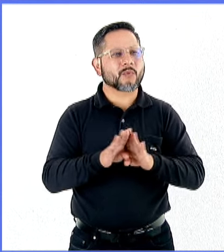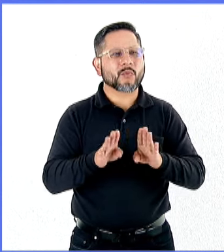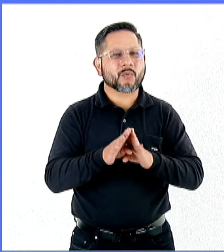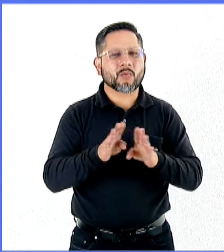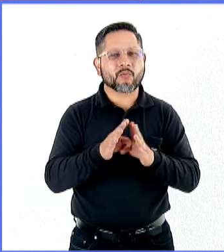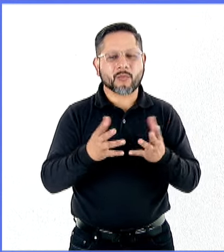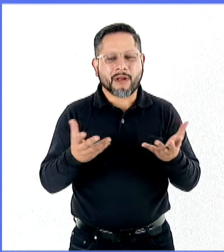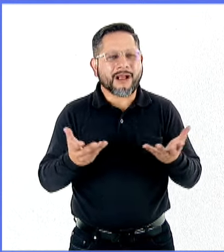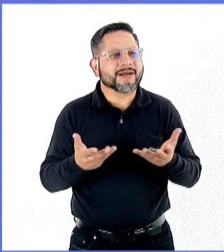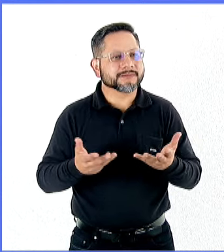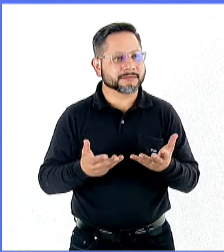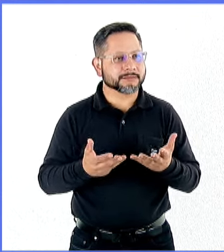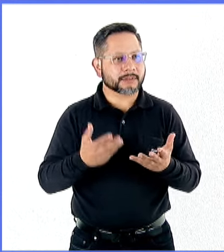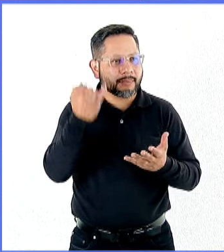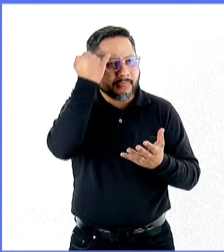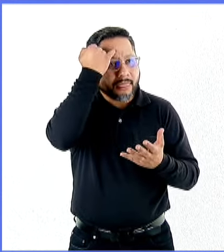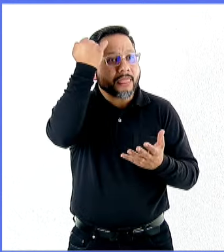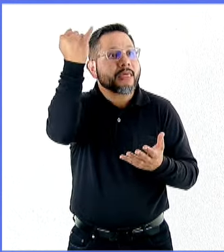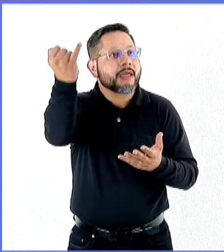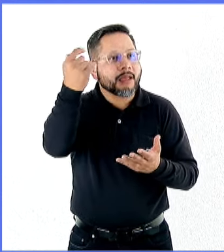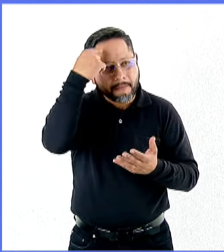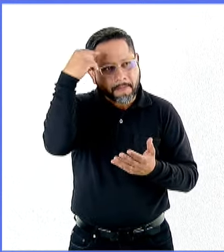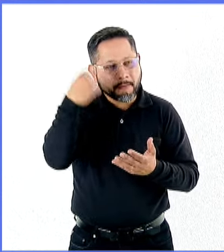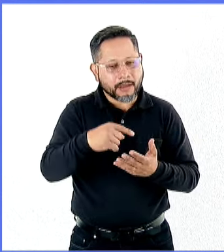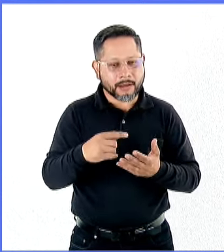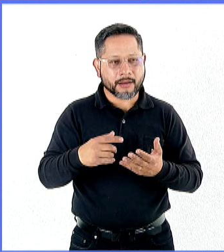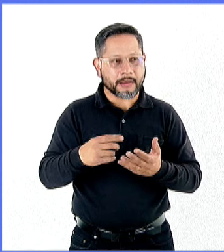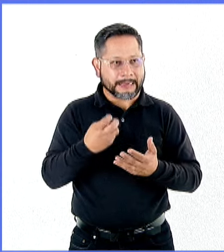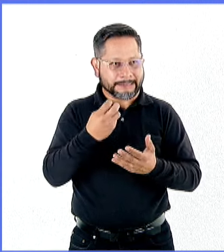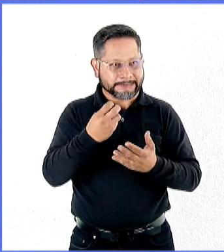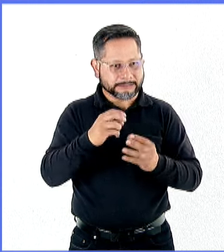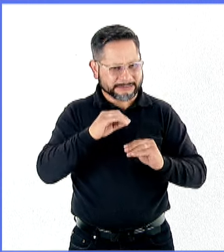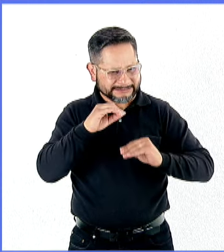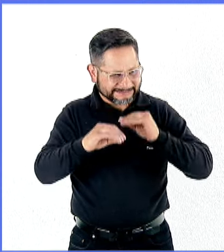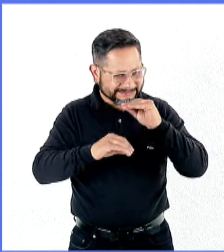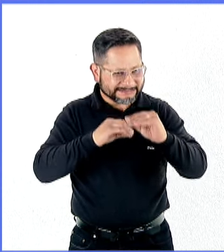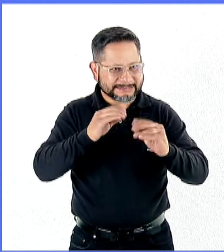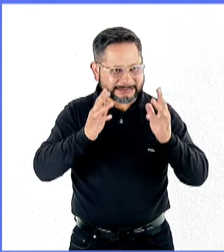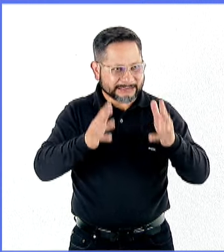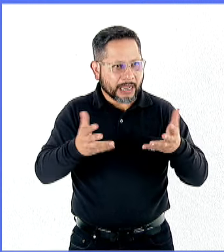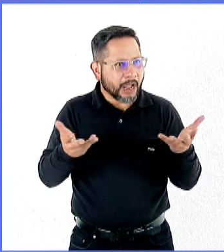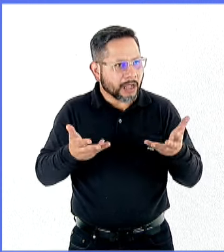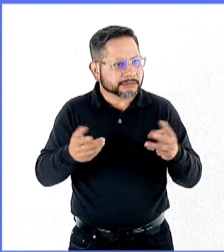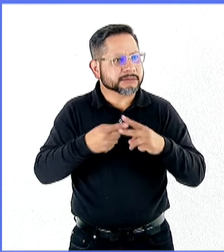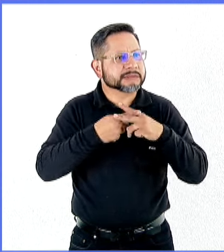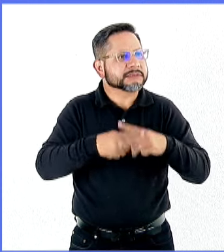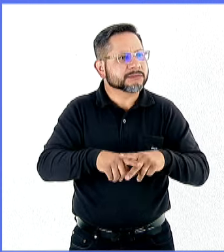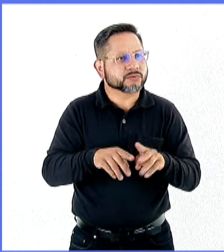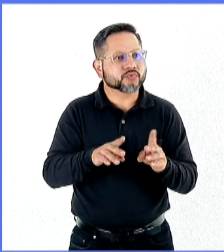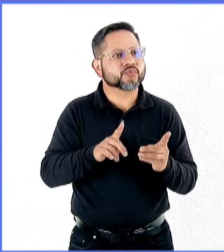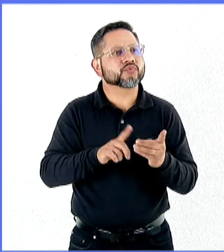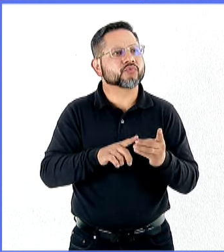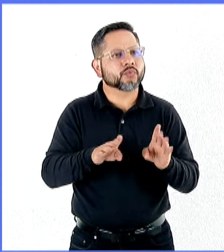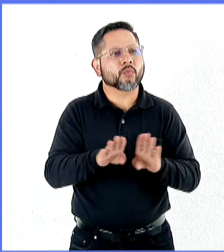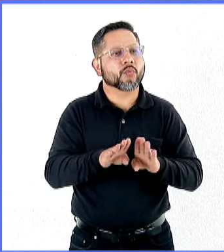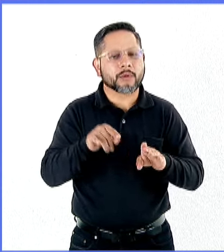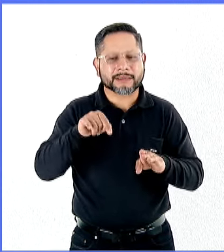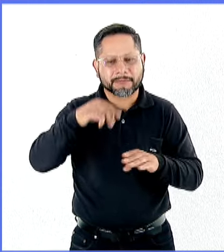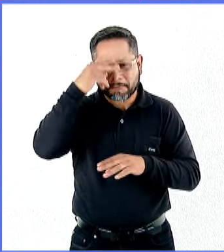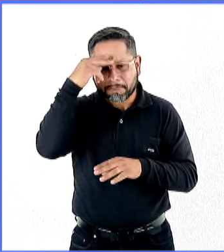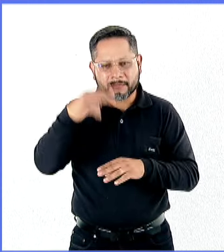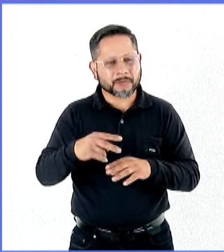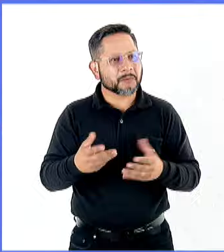alternativas entendiendo o aprovechando esta situación que ahora impacta de forma parcial, pero directamente a México?